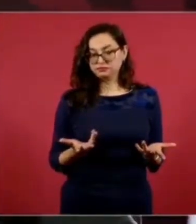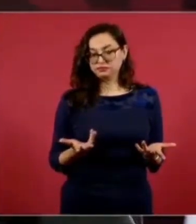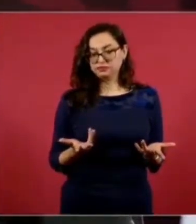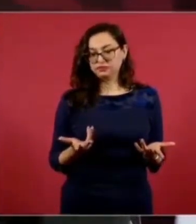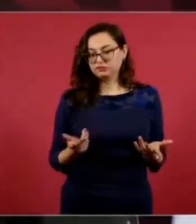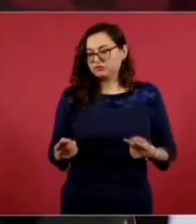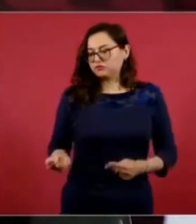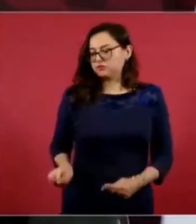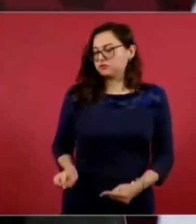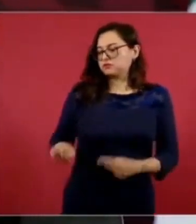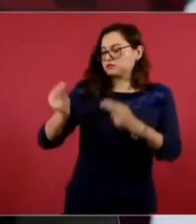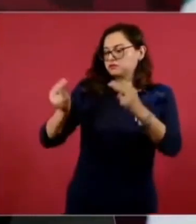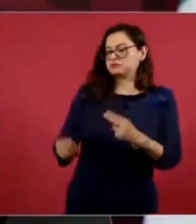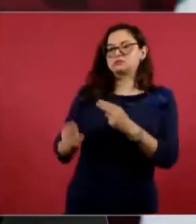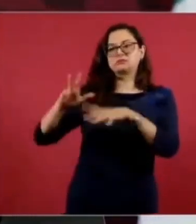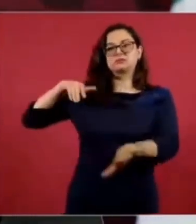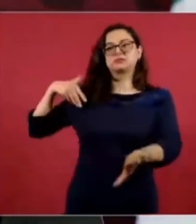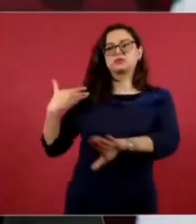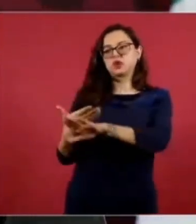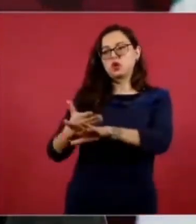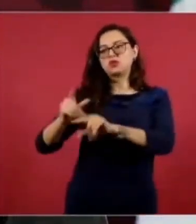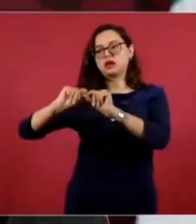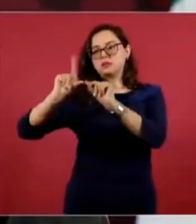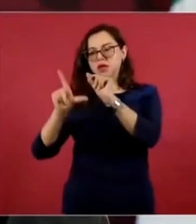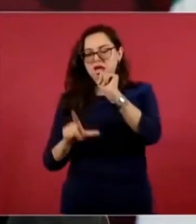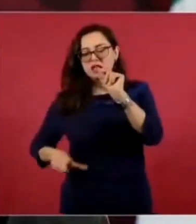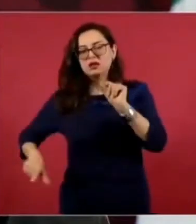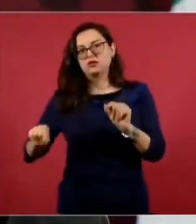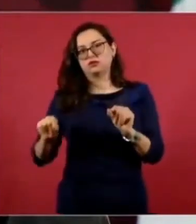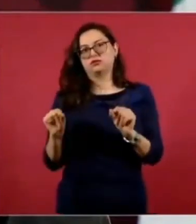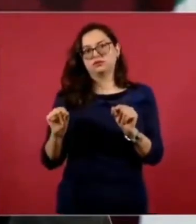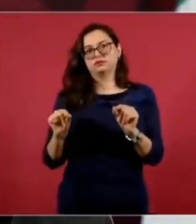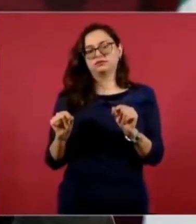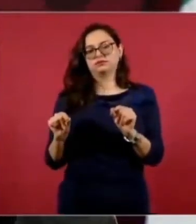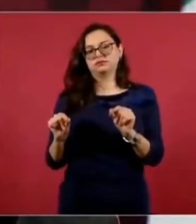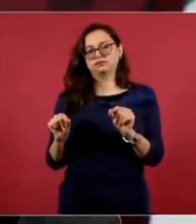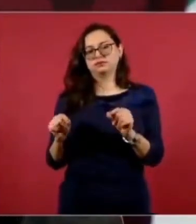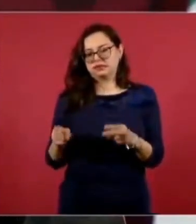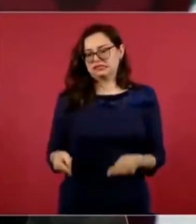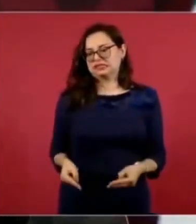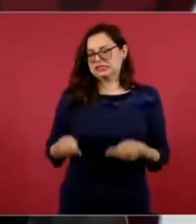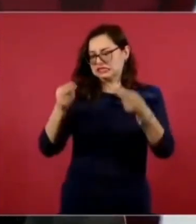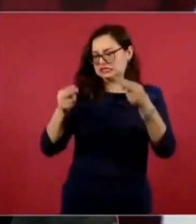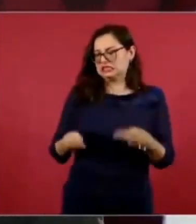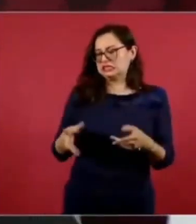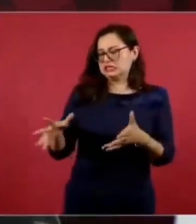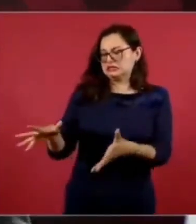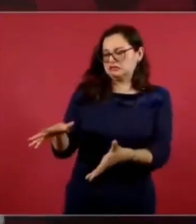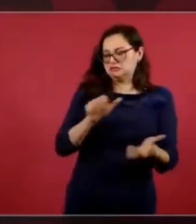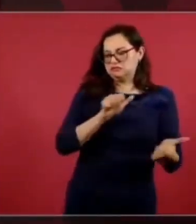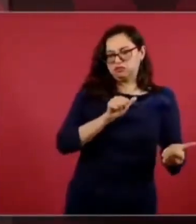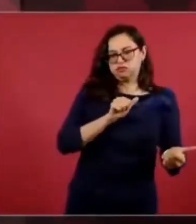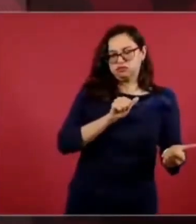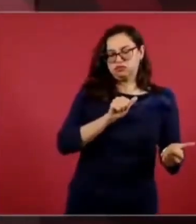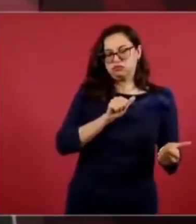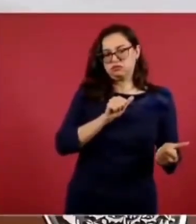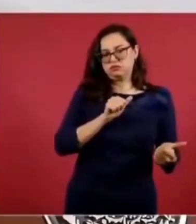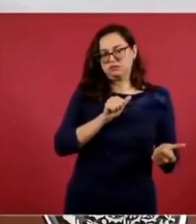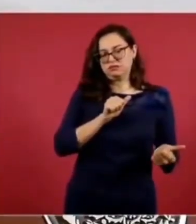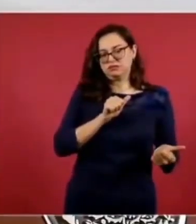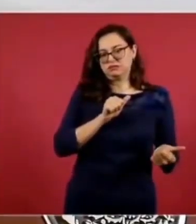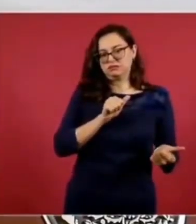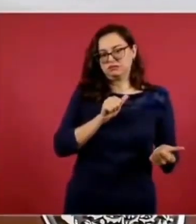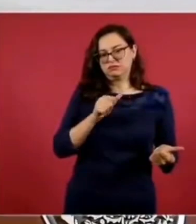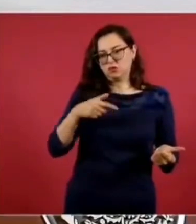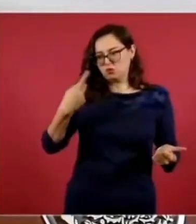contra de la hacienda pública, en contra de los bienes de nuestra nación.